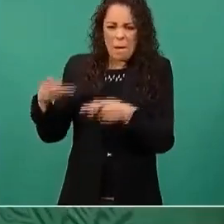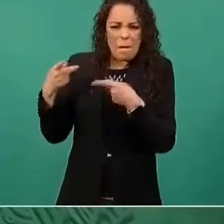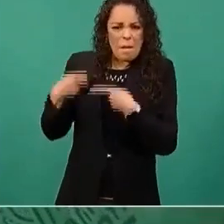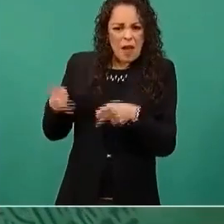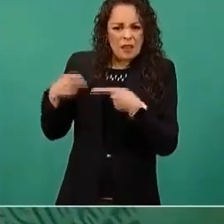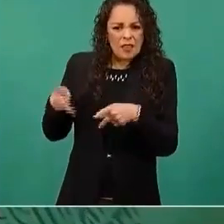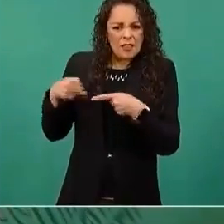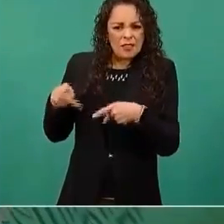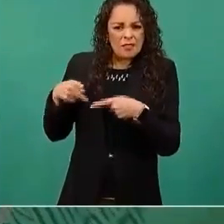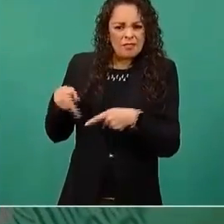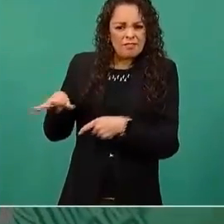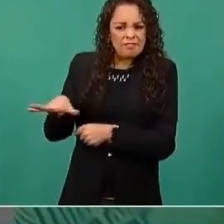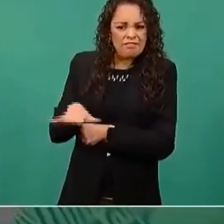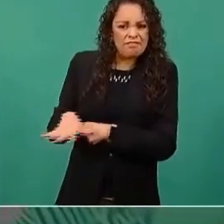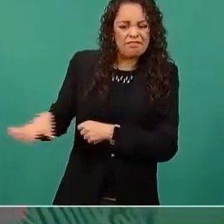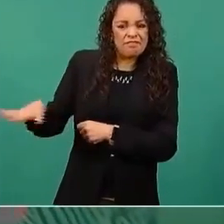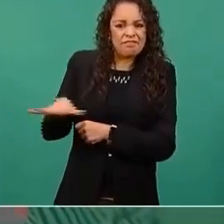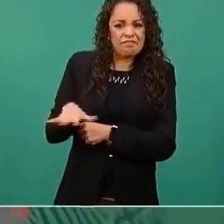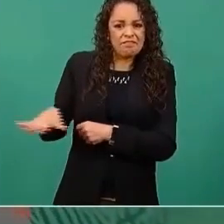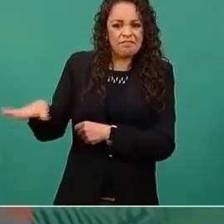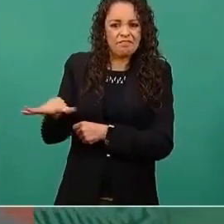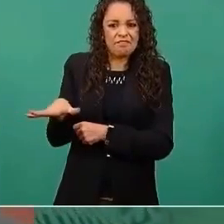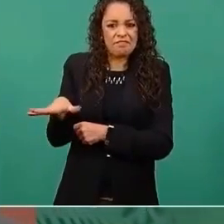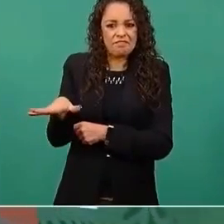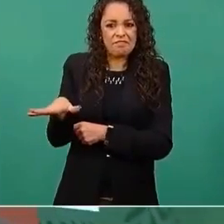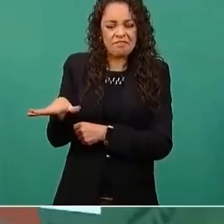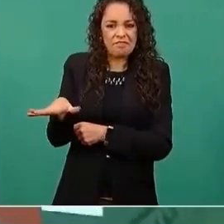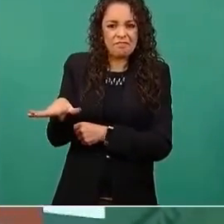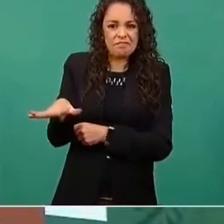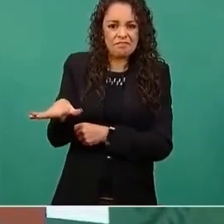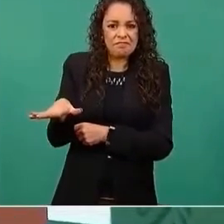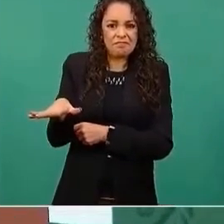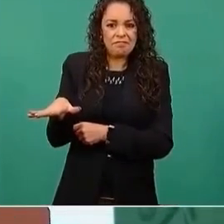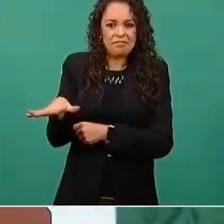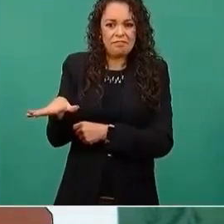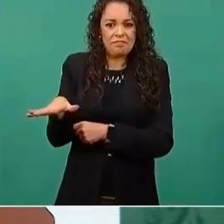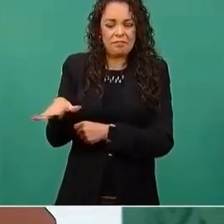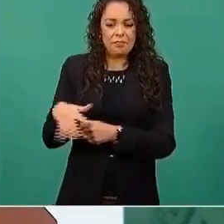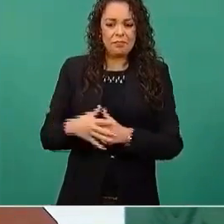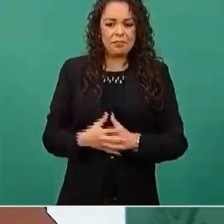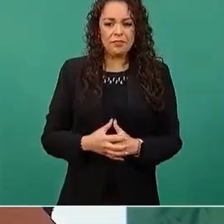que eran los caciques ahí del pueblo. Y llegó